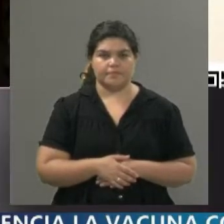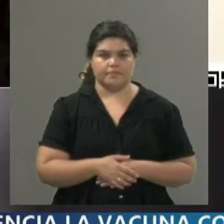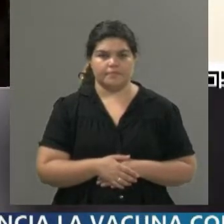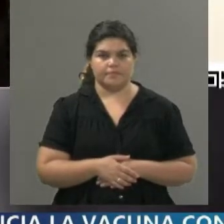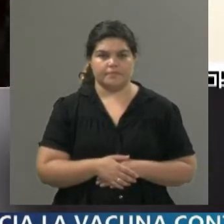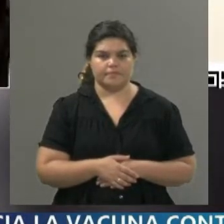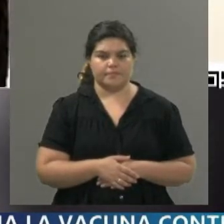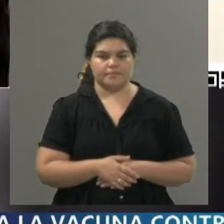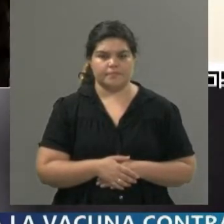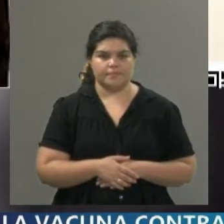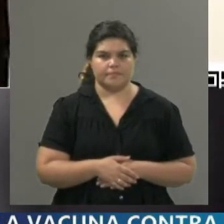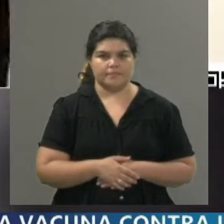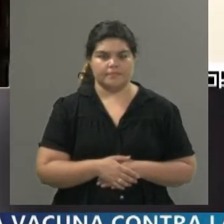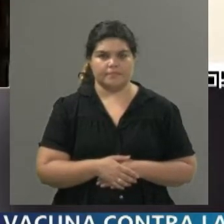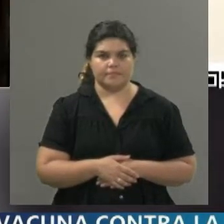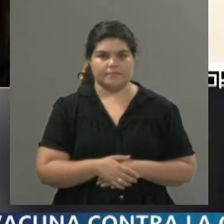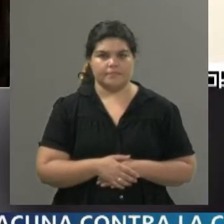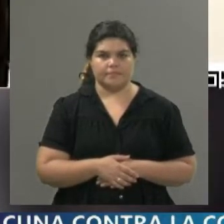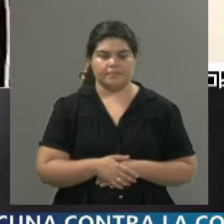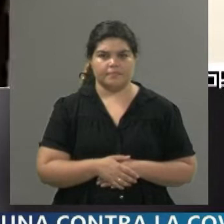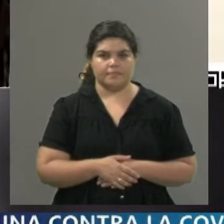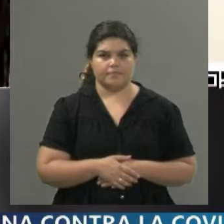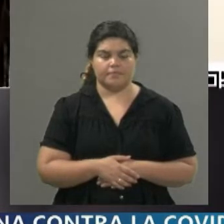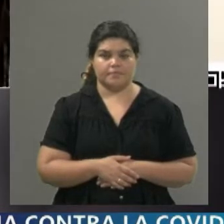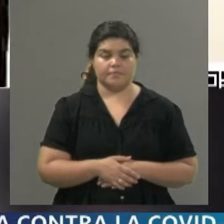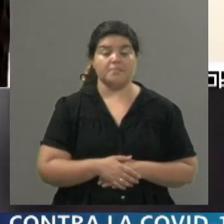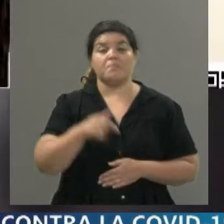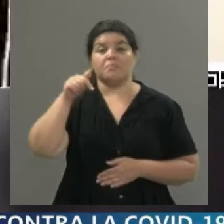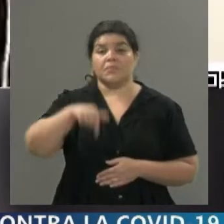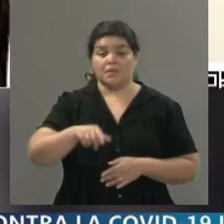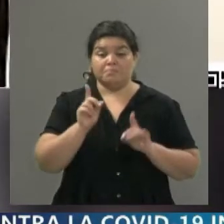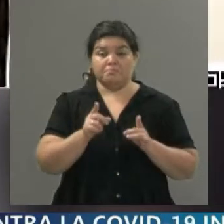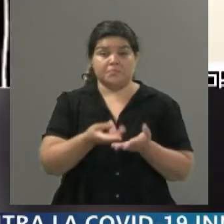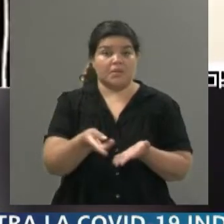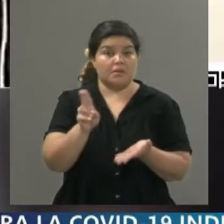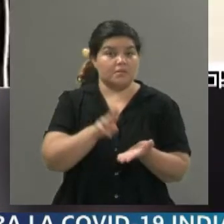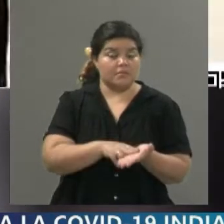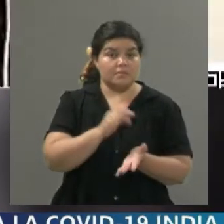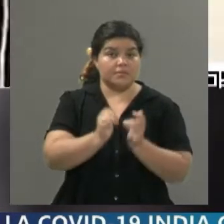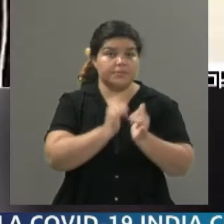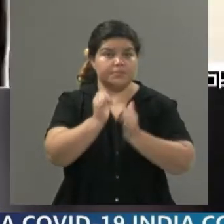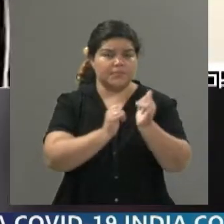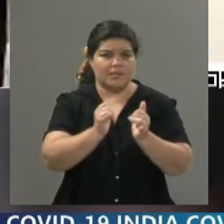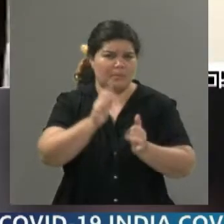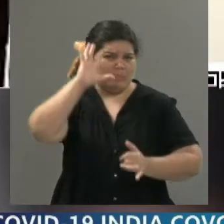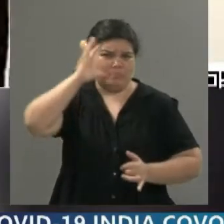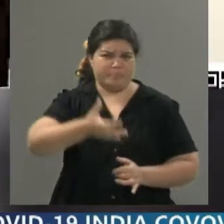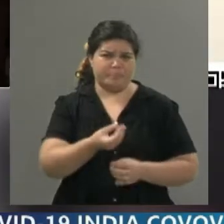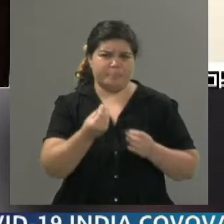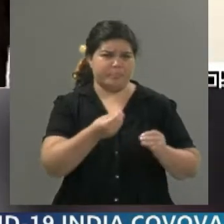9 de ese código, otro que nuevamente está diciendo cualquier barbaridad porque total